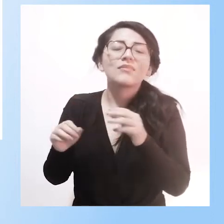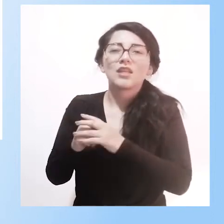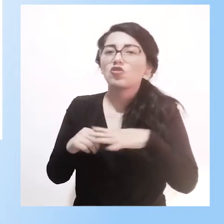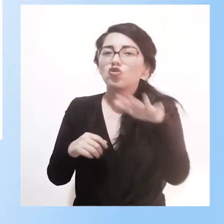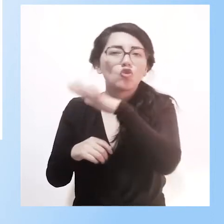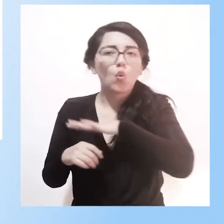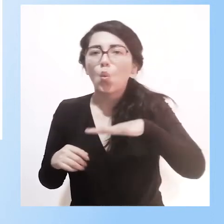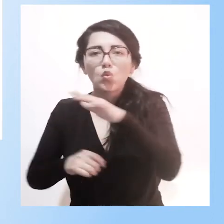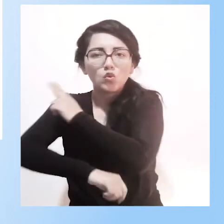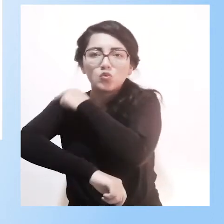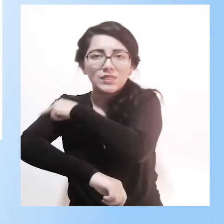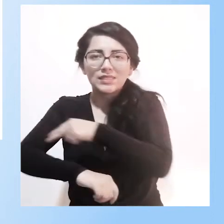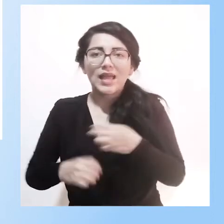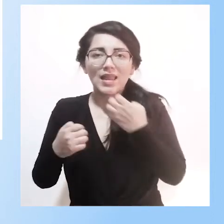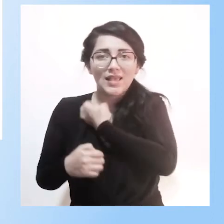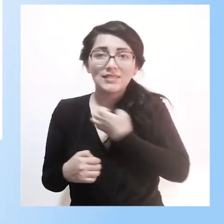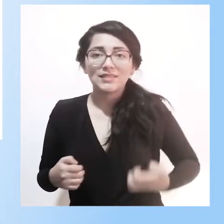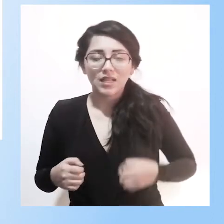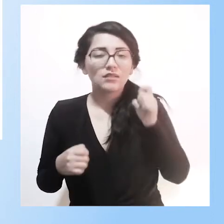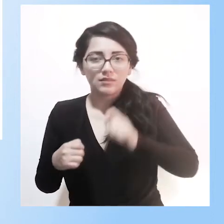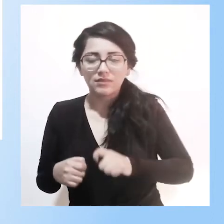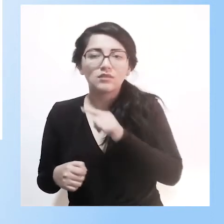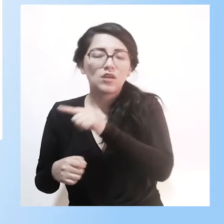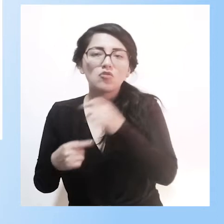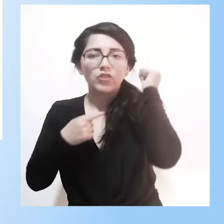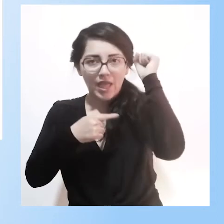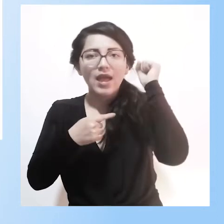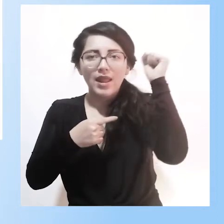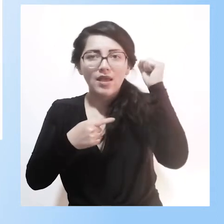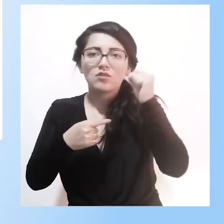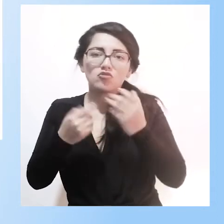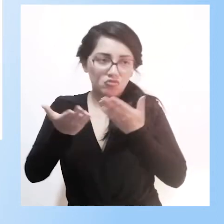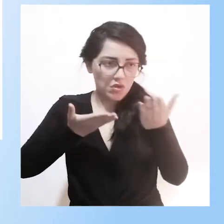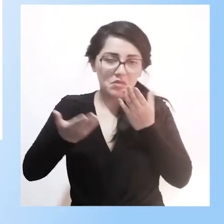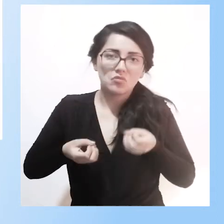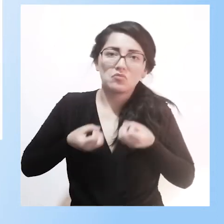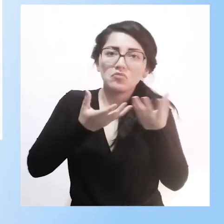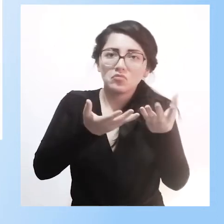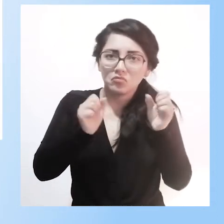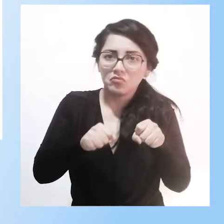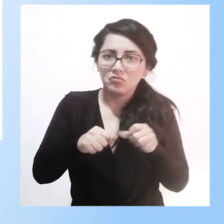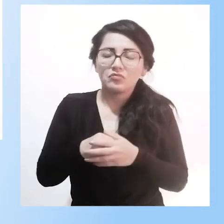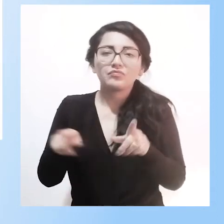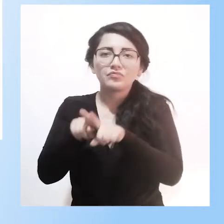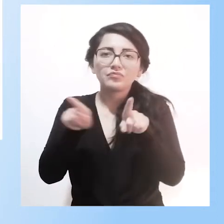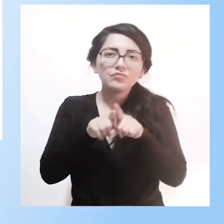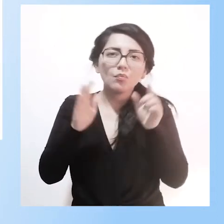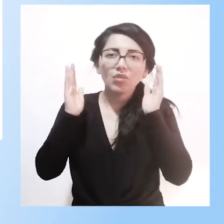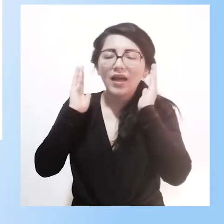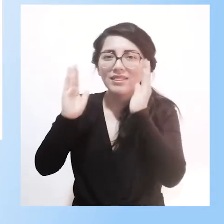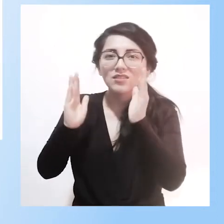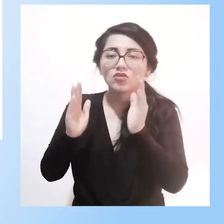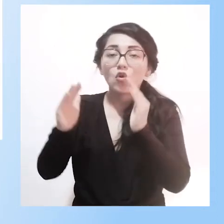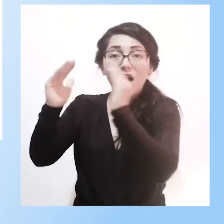tienen derecho a recibir este tipo de programa, este servicio. Y adicionalmente, también la atención educativa en